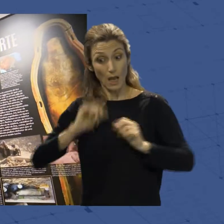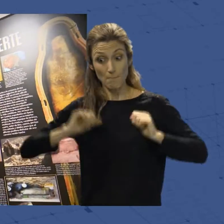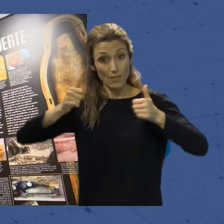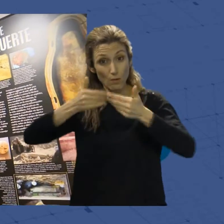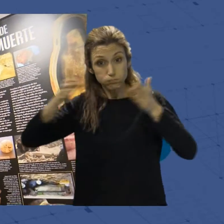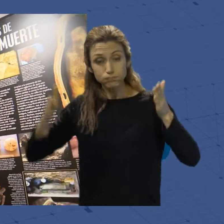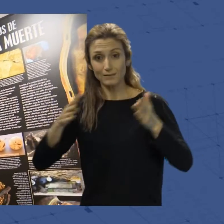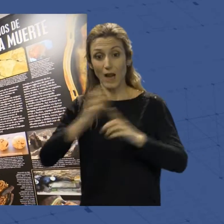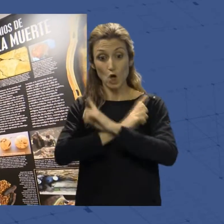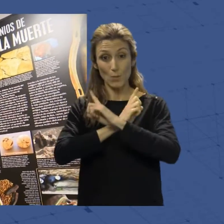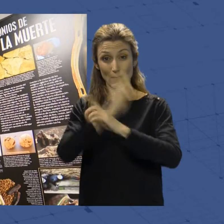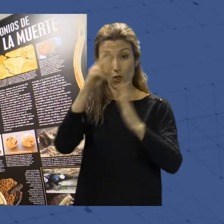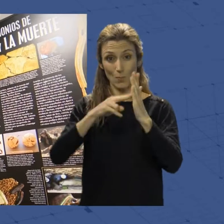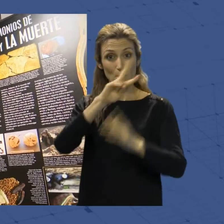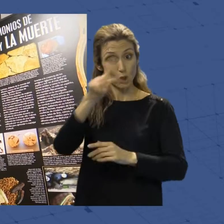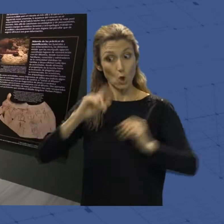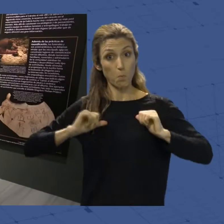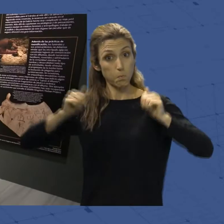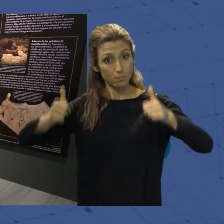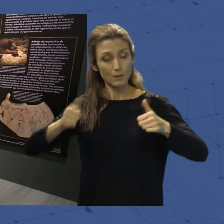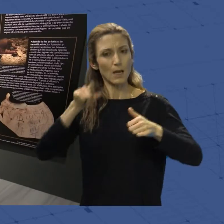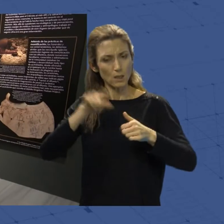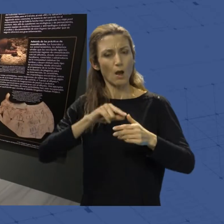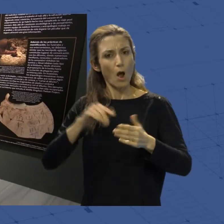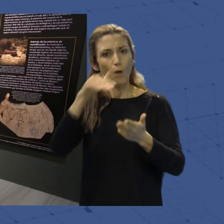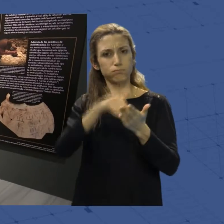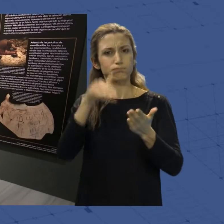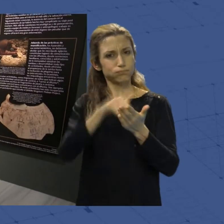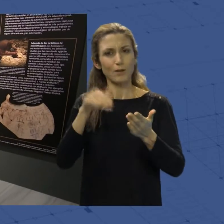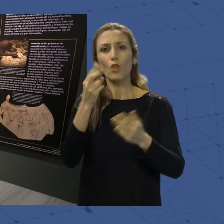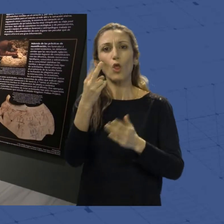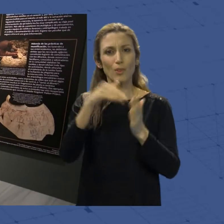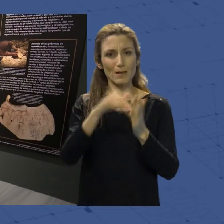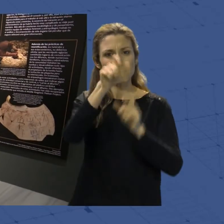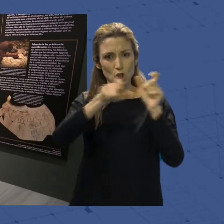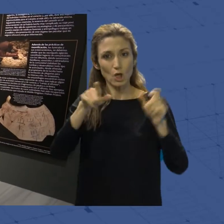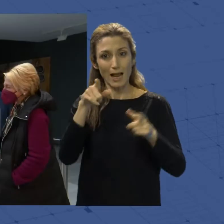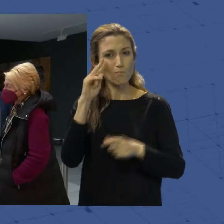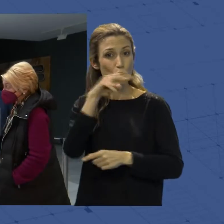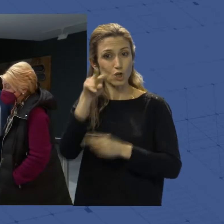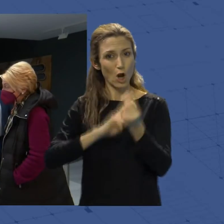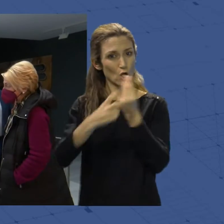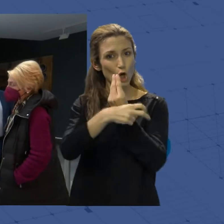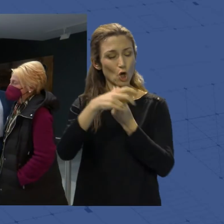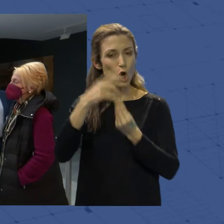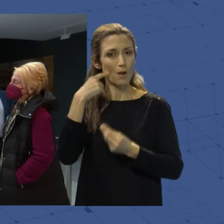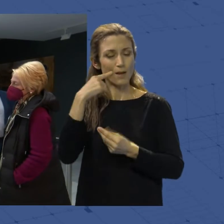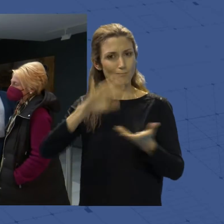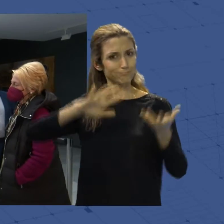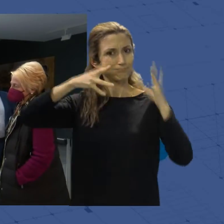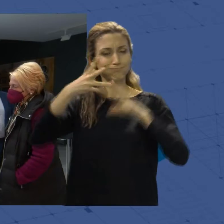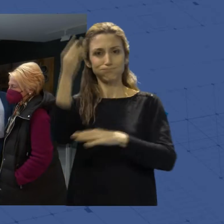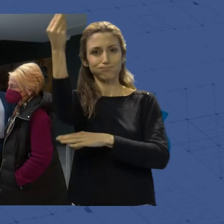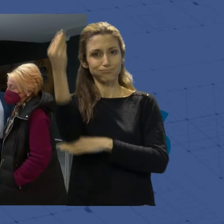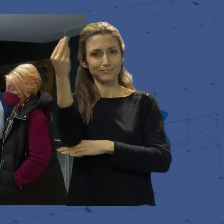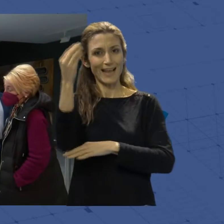principios de noviembre de 2021 han pasado más de 11.000 personas y que ha convertido al Museo Arqueológico de Almería en epicentro de